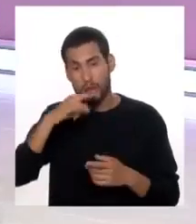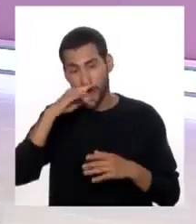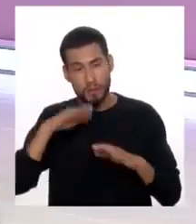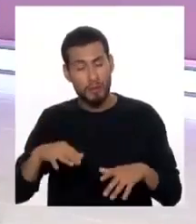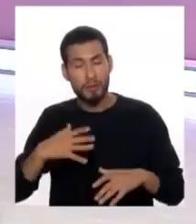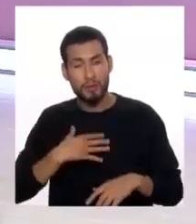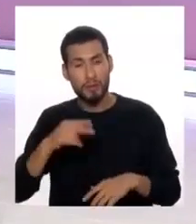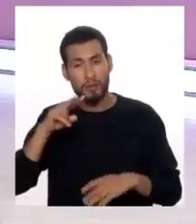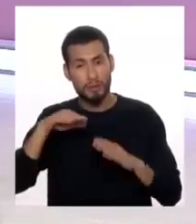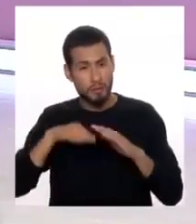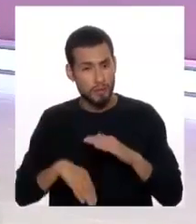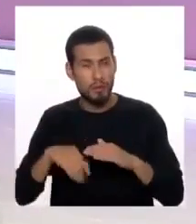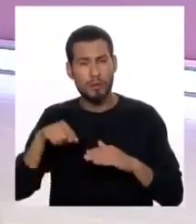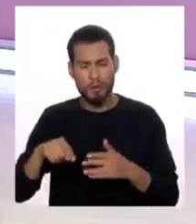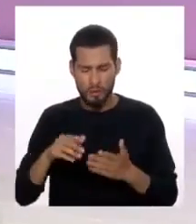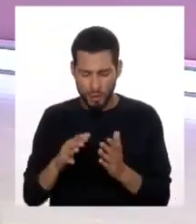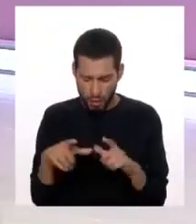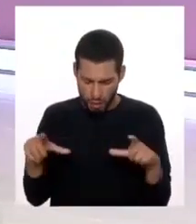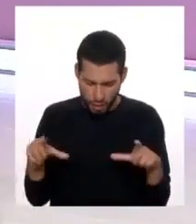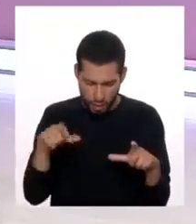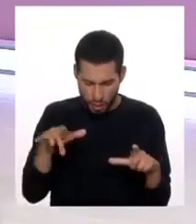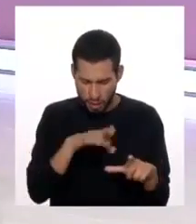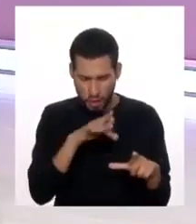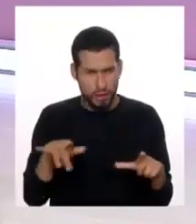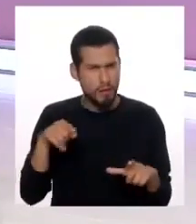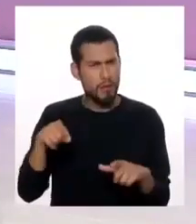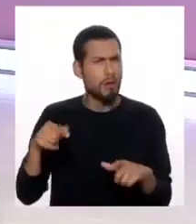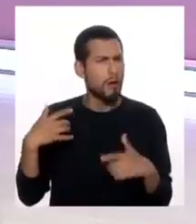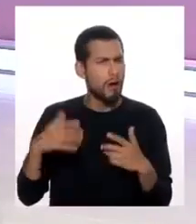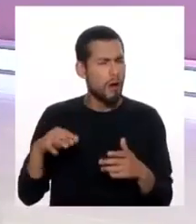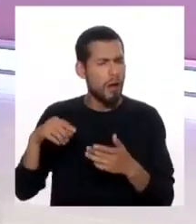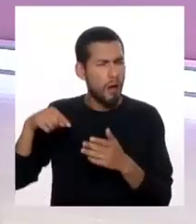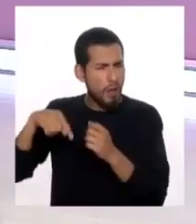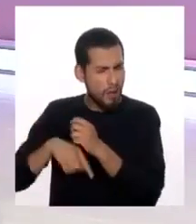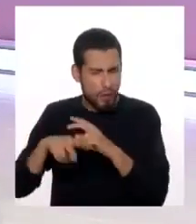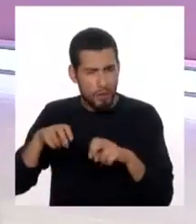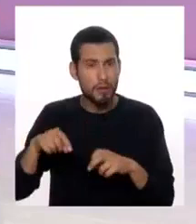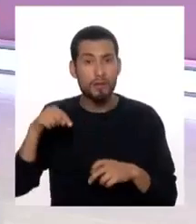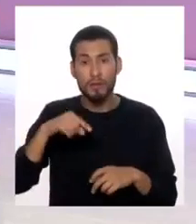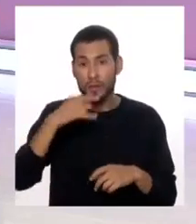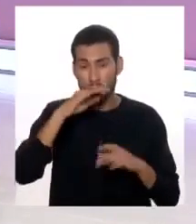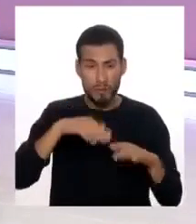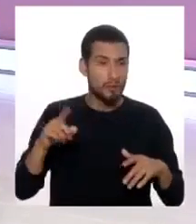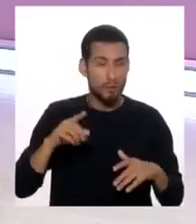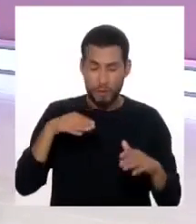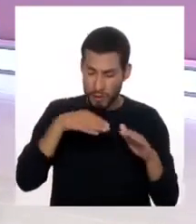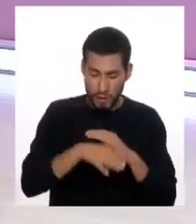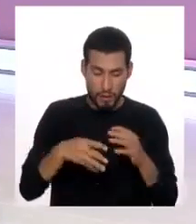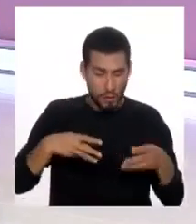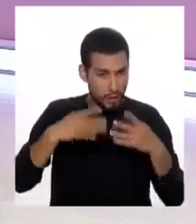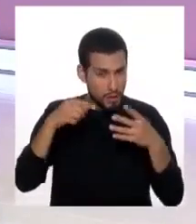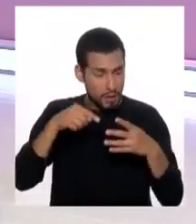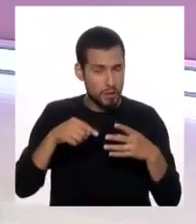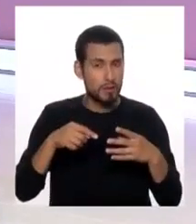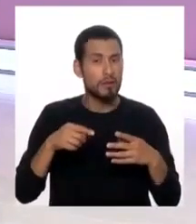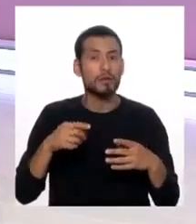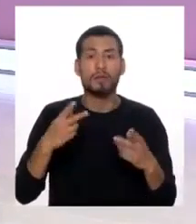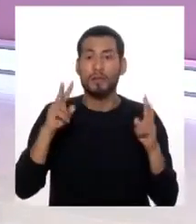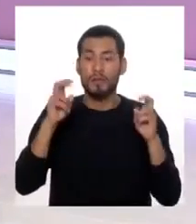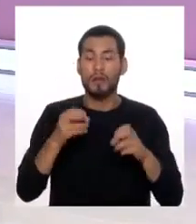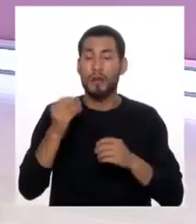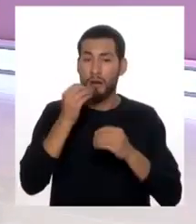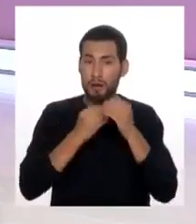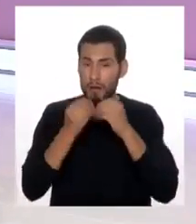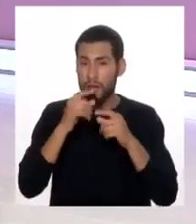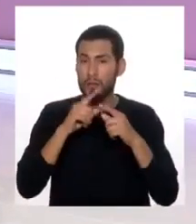menores de dos años con la tablet, manejando lo mejor que nosotros, y niños que entran a páginas que no deberían. Y siempre también el tema de la